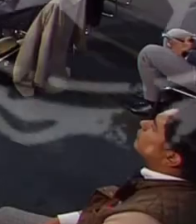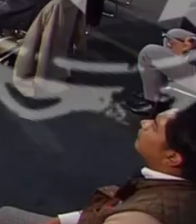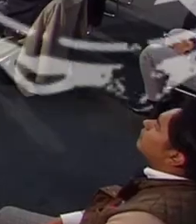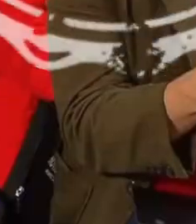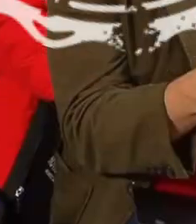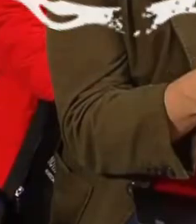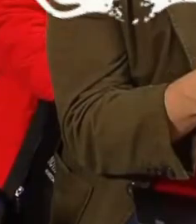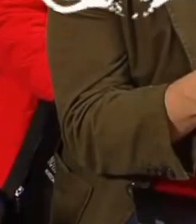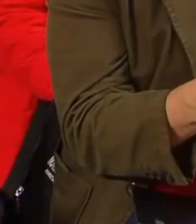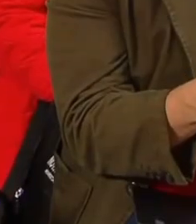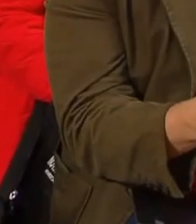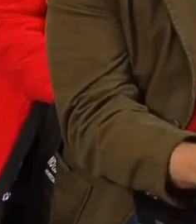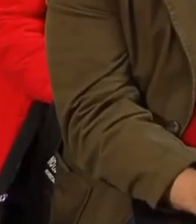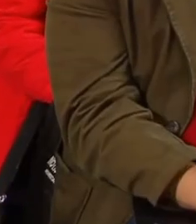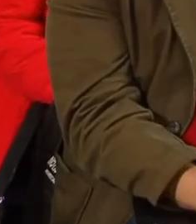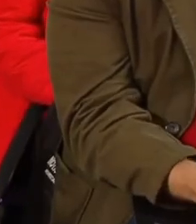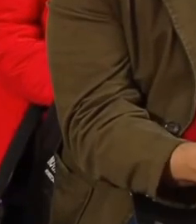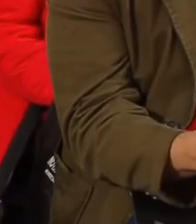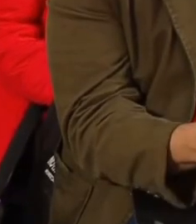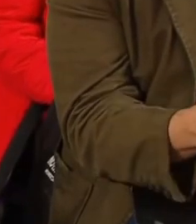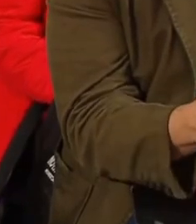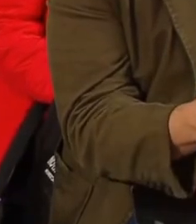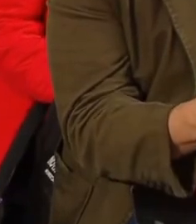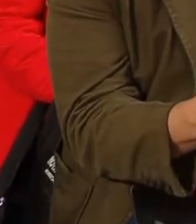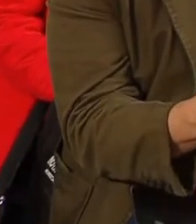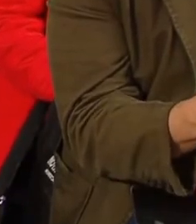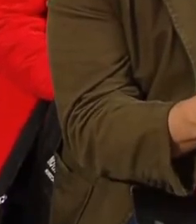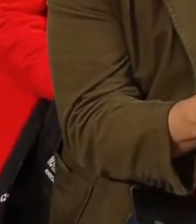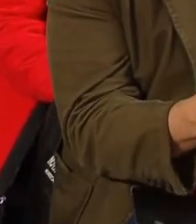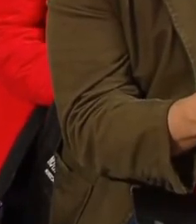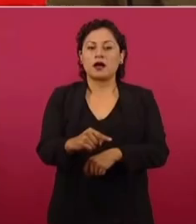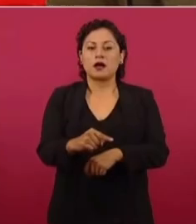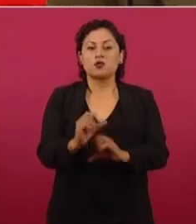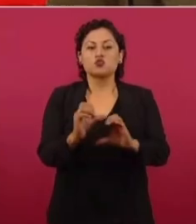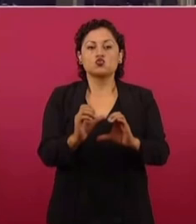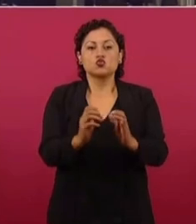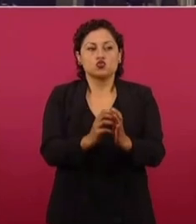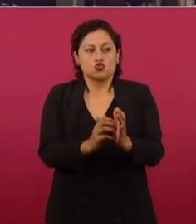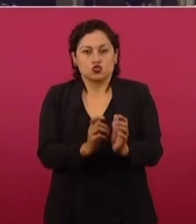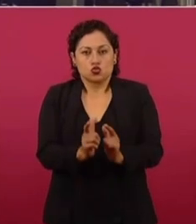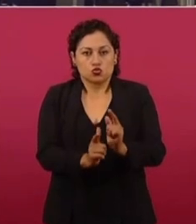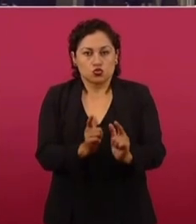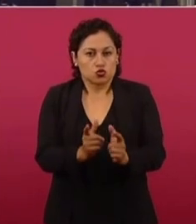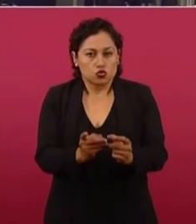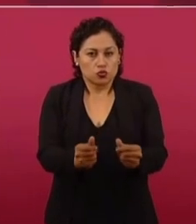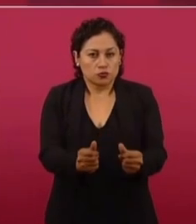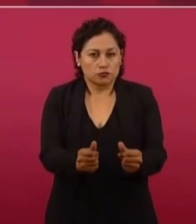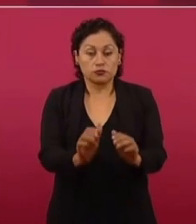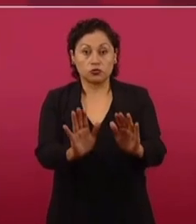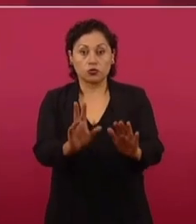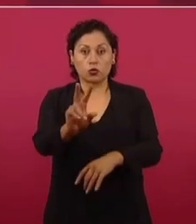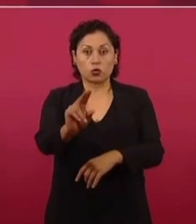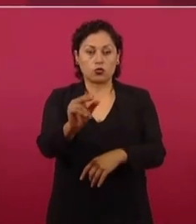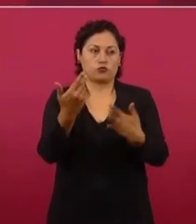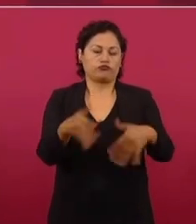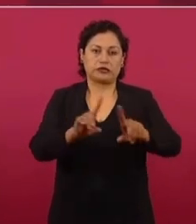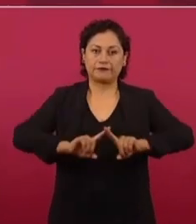Se detectó que en la Secretaría de Salud precisamente hay subejercicios, pero no es la única dependencia que tiene menor gasto. No, al contrario, estamos